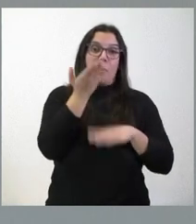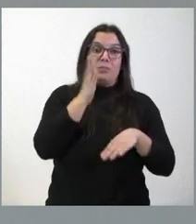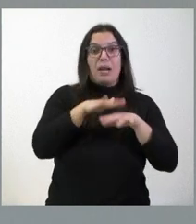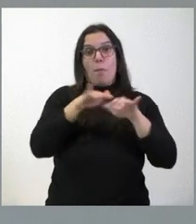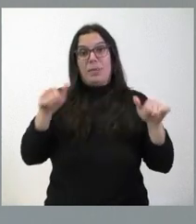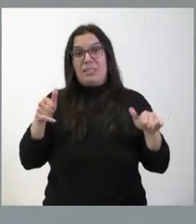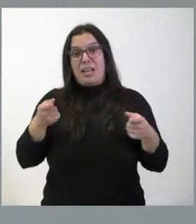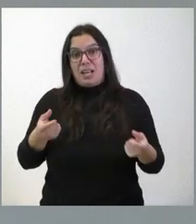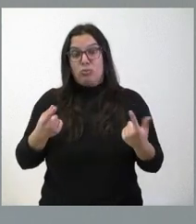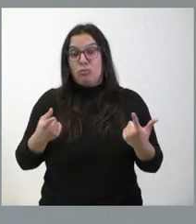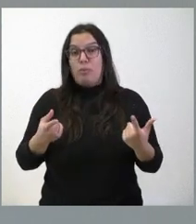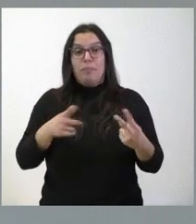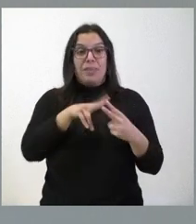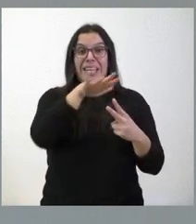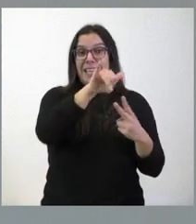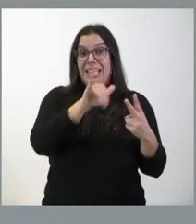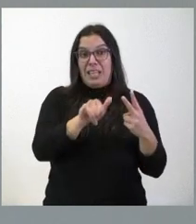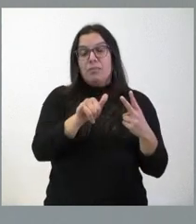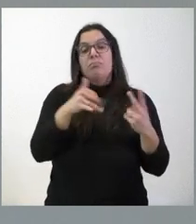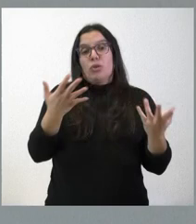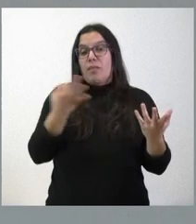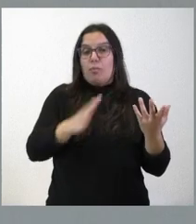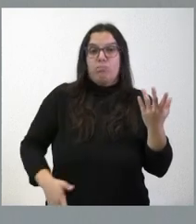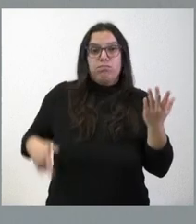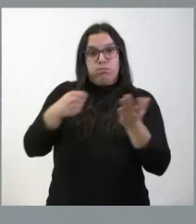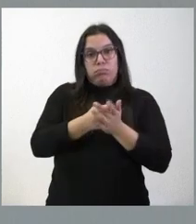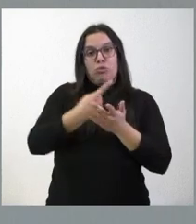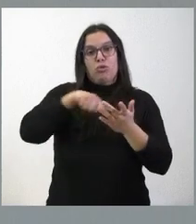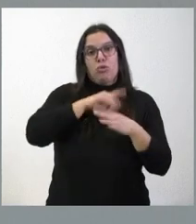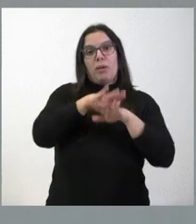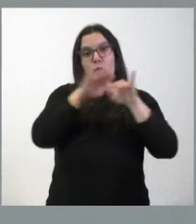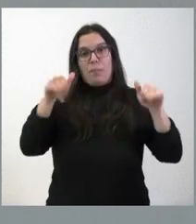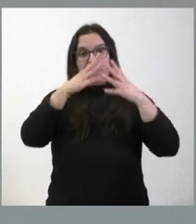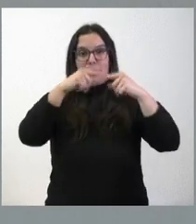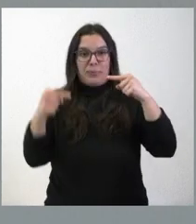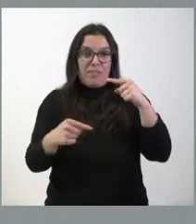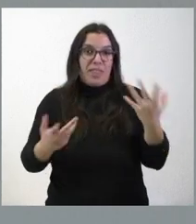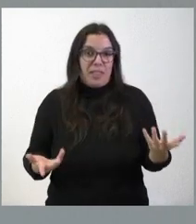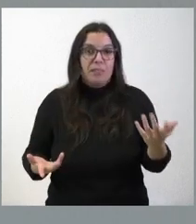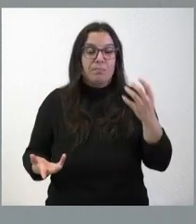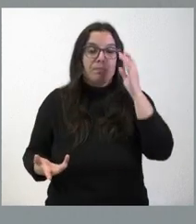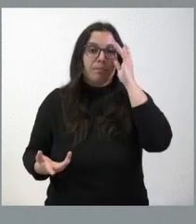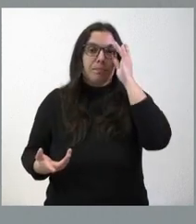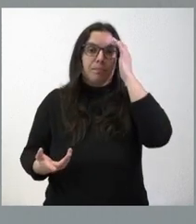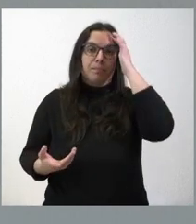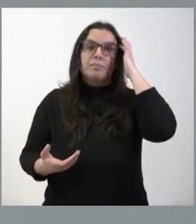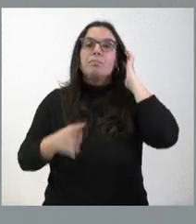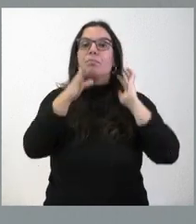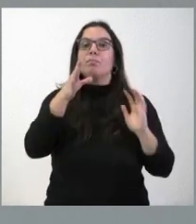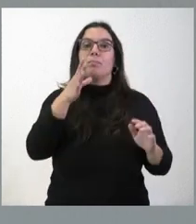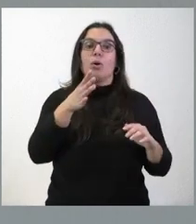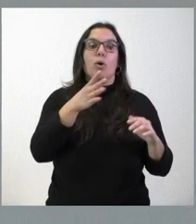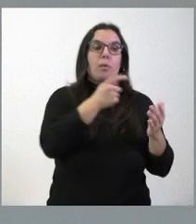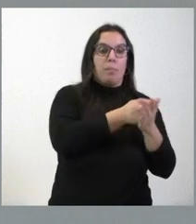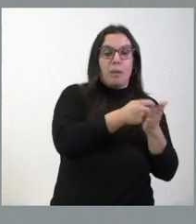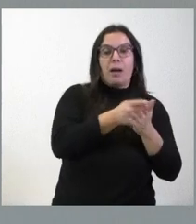servicio, como ni una cosa ni otra la vamos a hacer. La alternativa que nos queda es financiar el déficit que se produce entre la aportación del usuario y